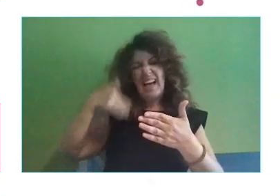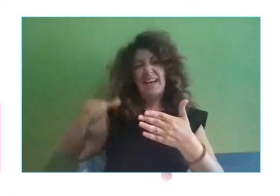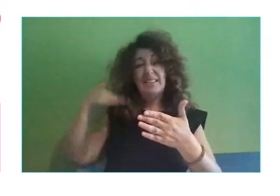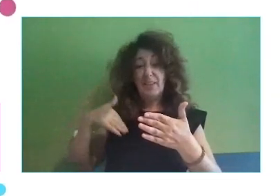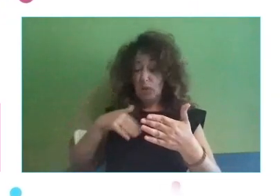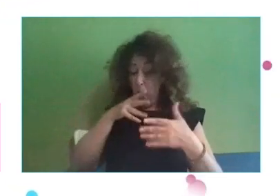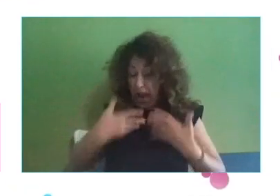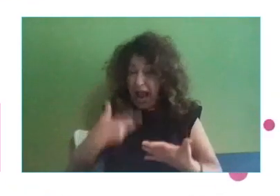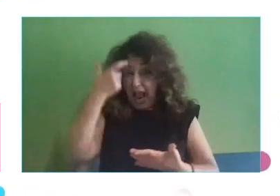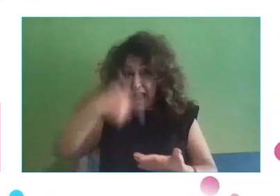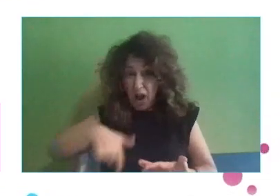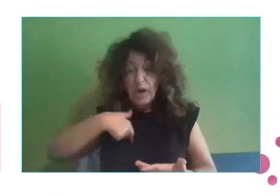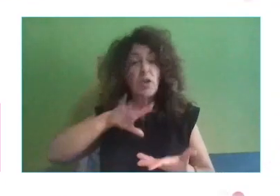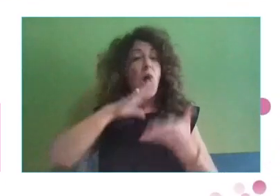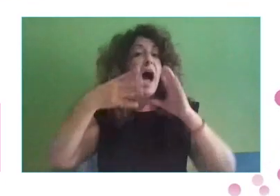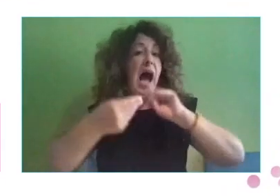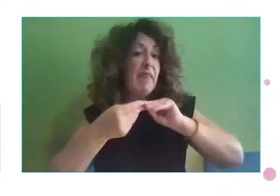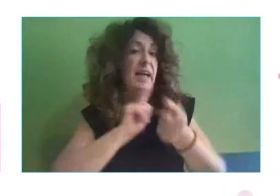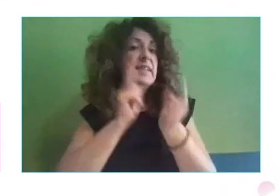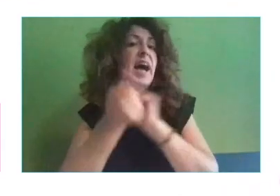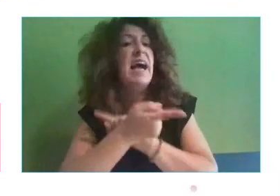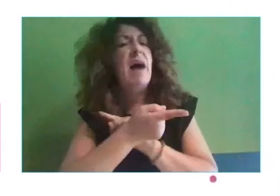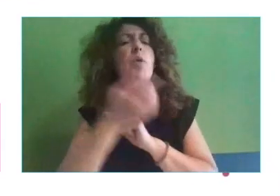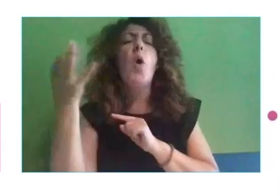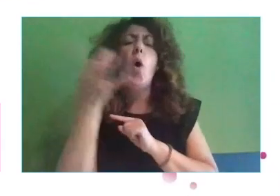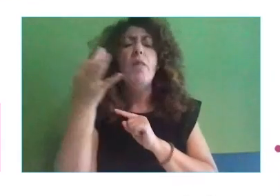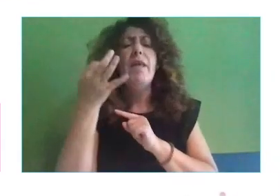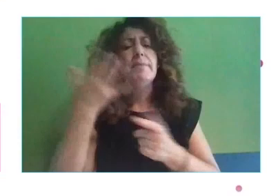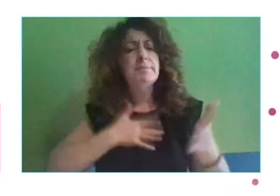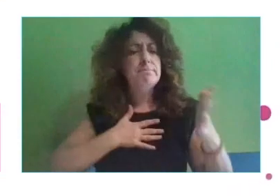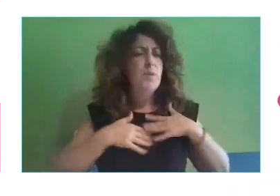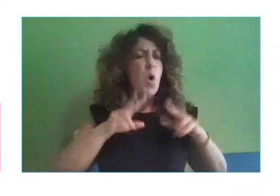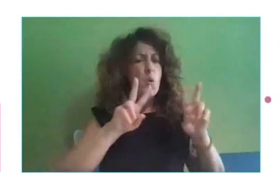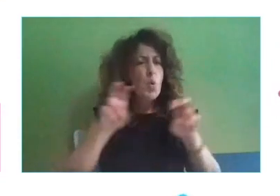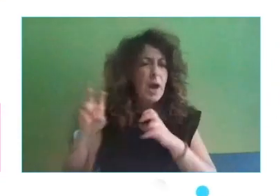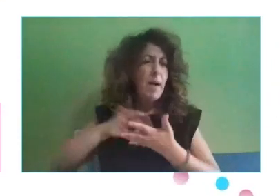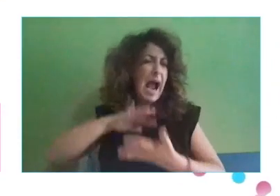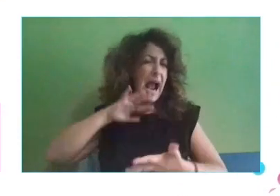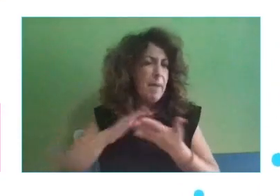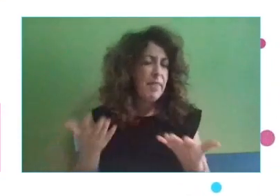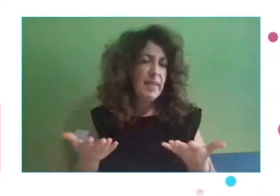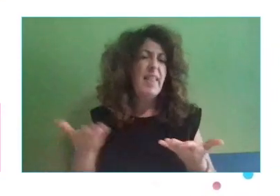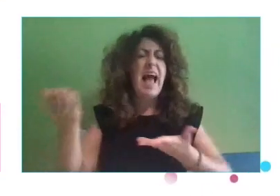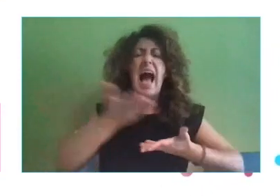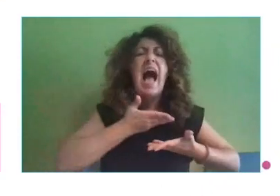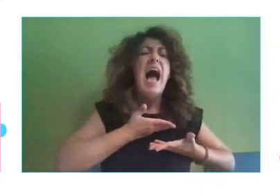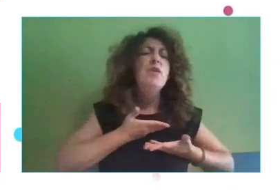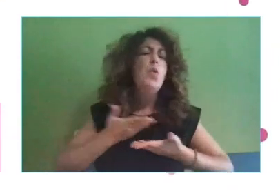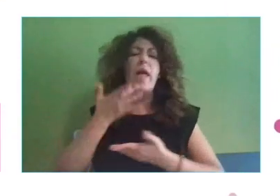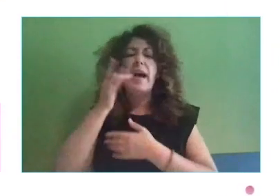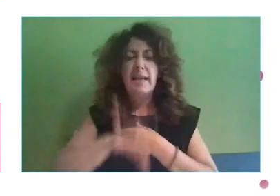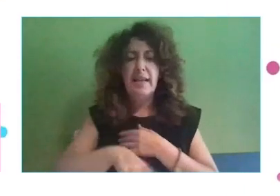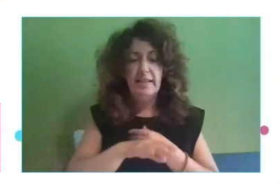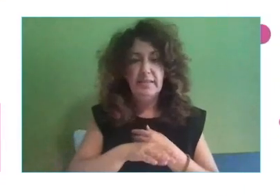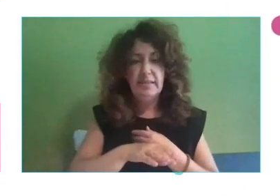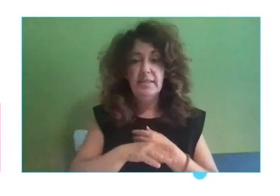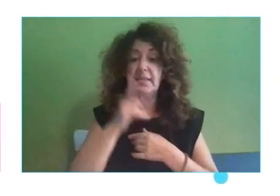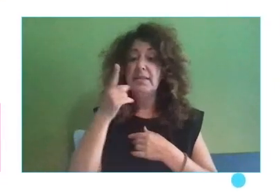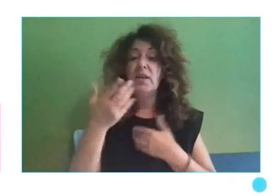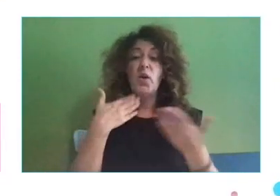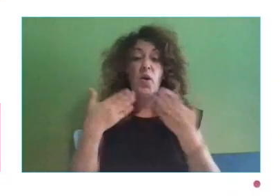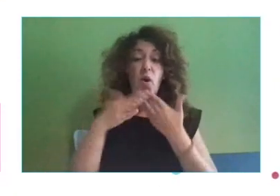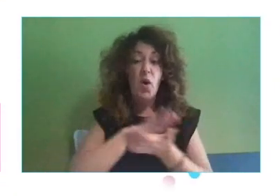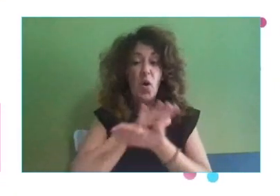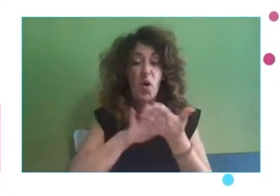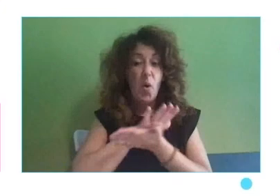cambio o necesito desarrollar algunas nuevas? ¿Y cuáles son esas capacidades? ¿Y quién me puede ayudar para ello? Una de las conversaciones, que además Perra lo sabe, que hemos